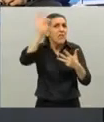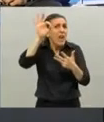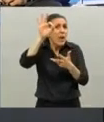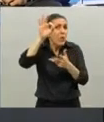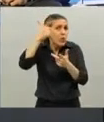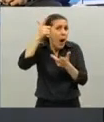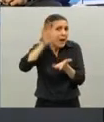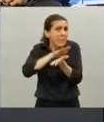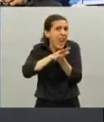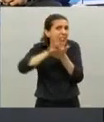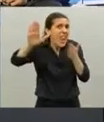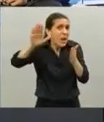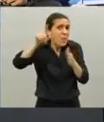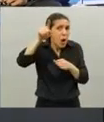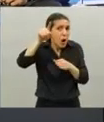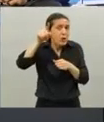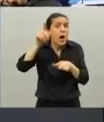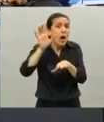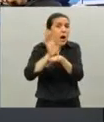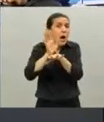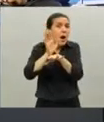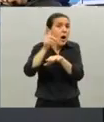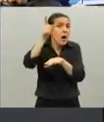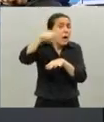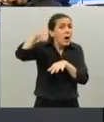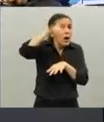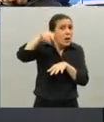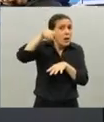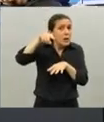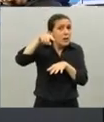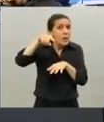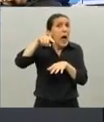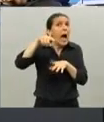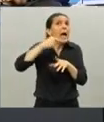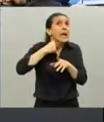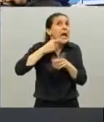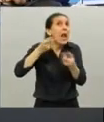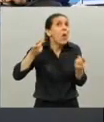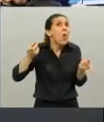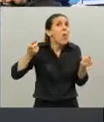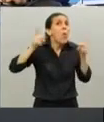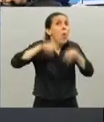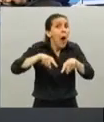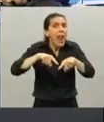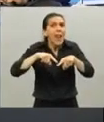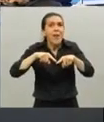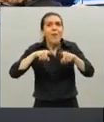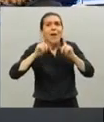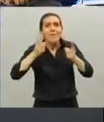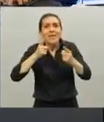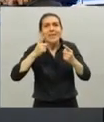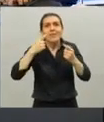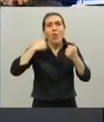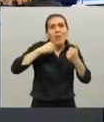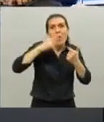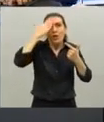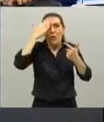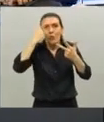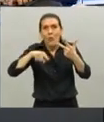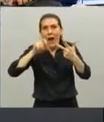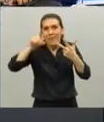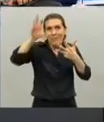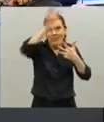llaman a los que quieran reactivar esas justamente actividades a esas